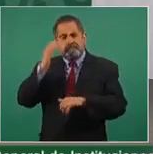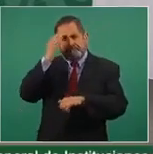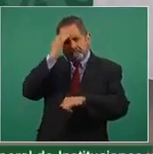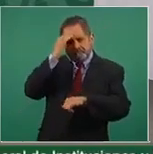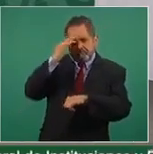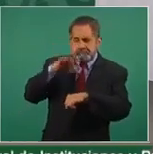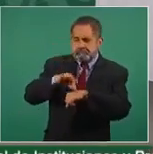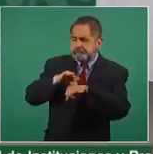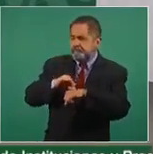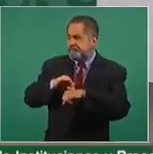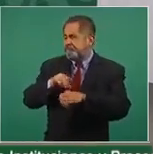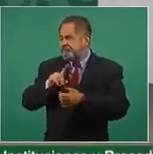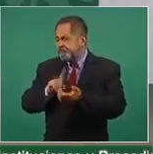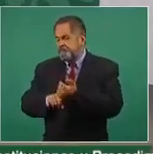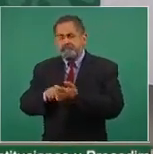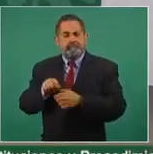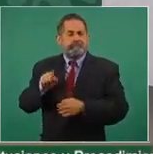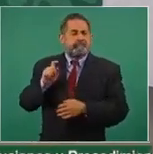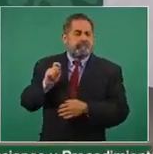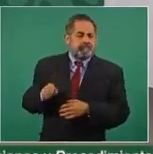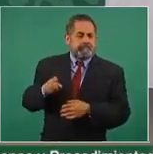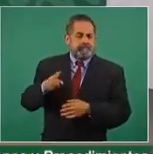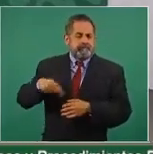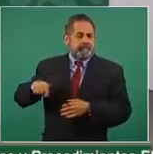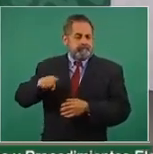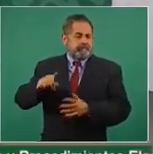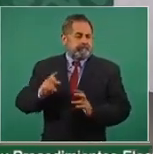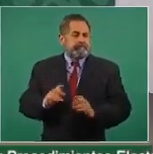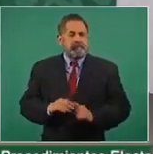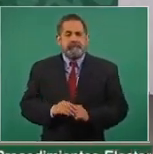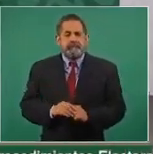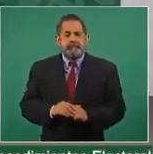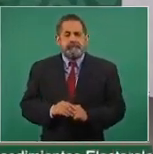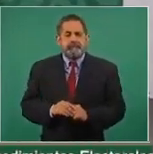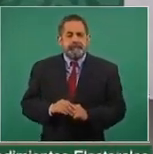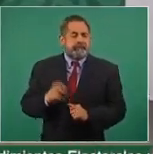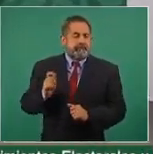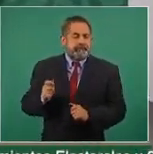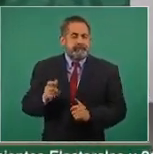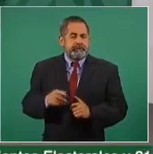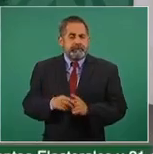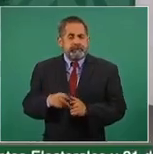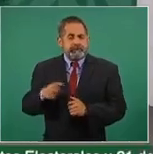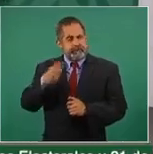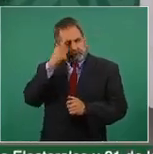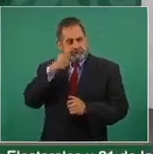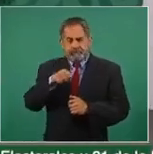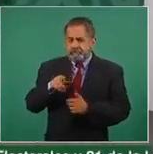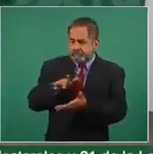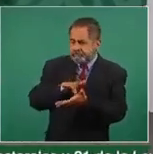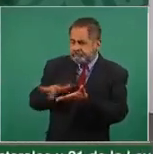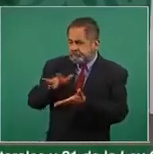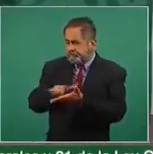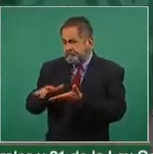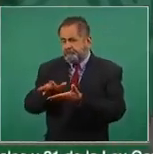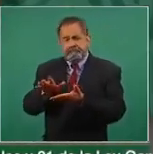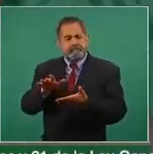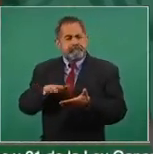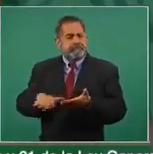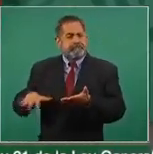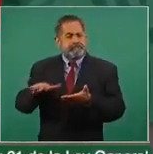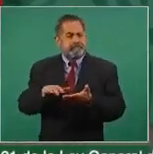que se tiene en apoyar a